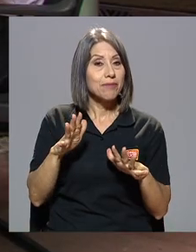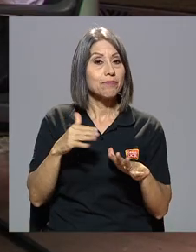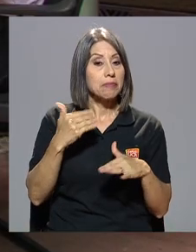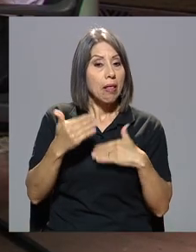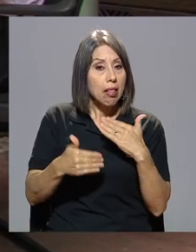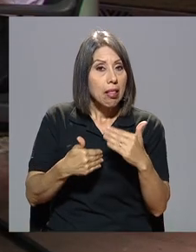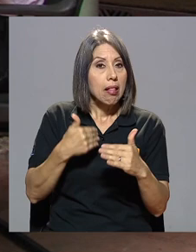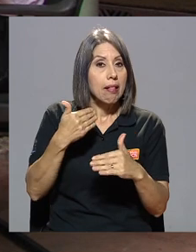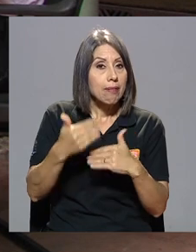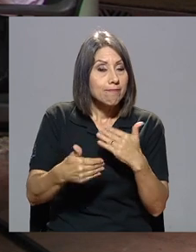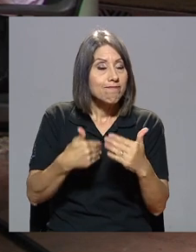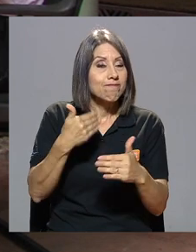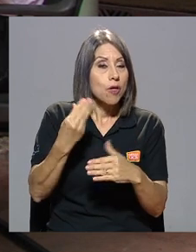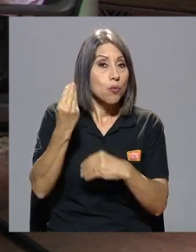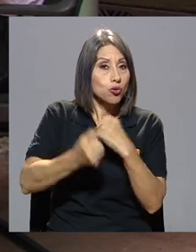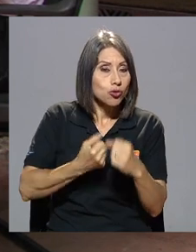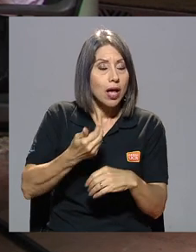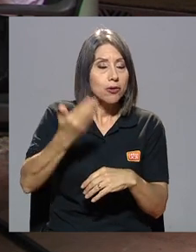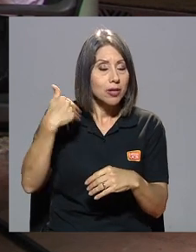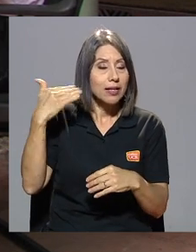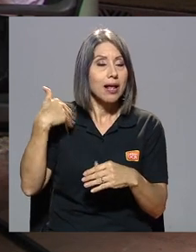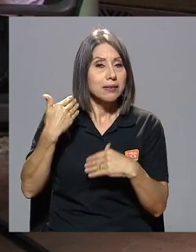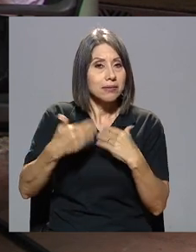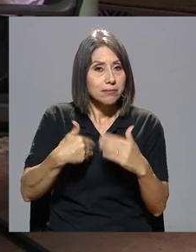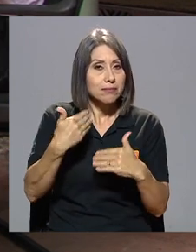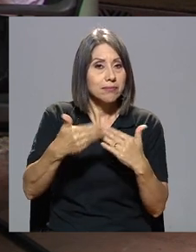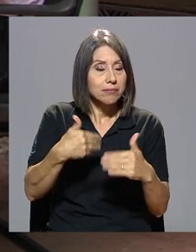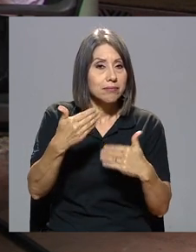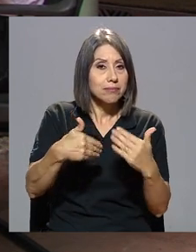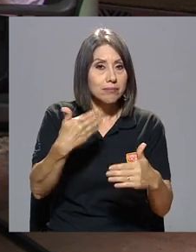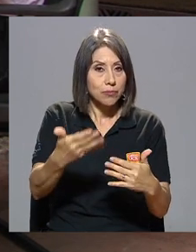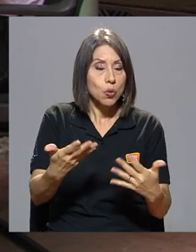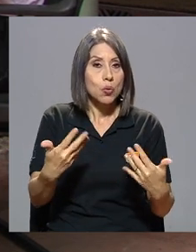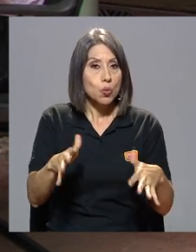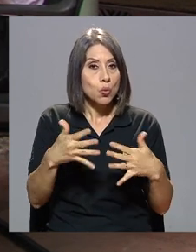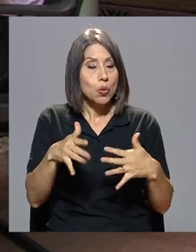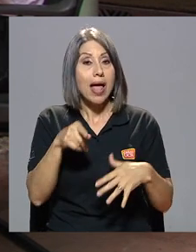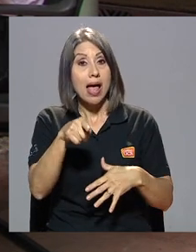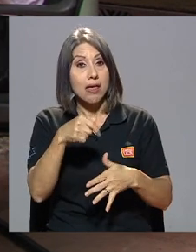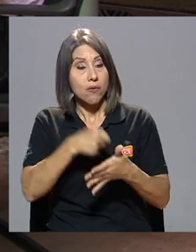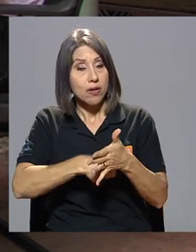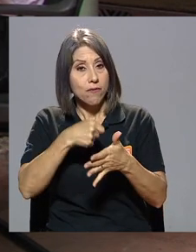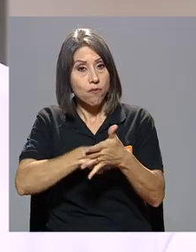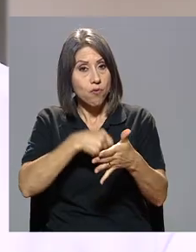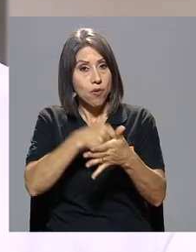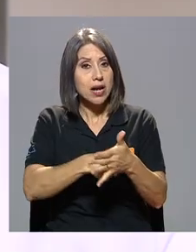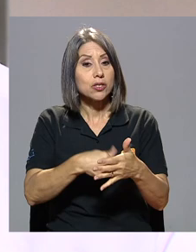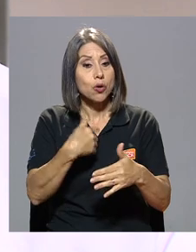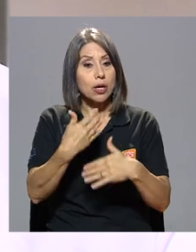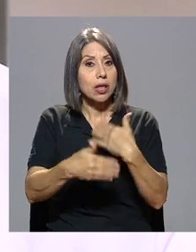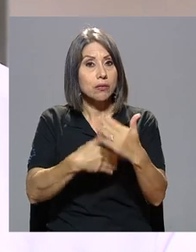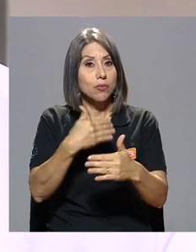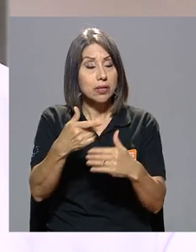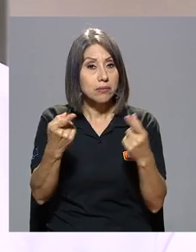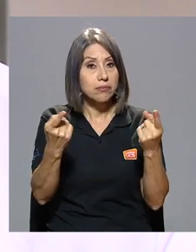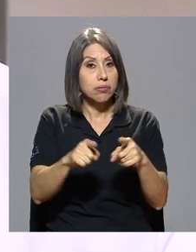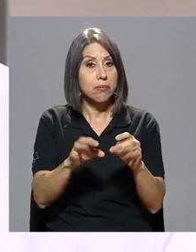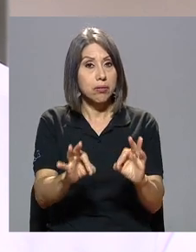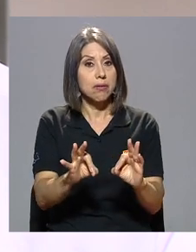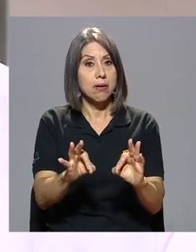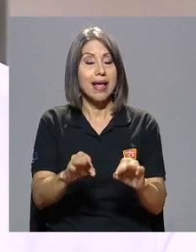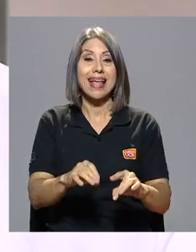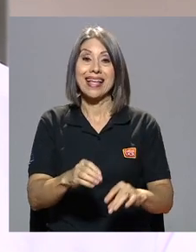fragmentariamente realizándose desde muchos años atrás y había un esfuerzo ahí y que esto iba a tomar cuerpo